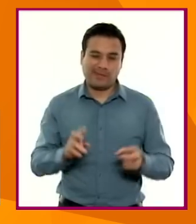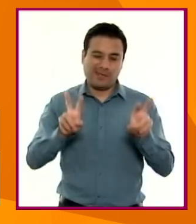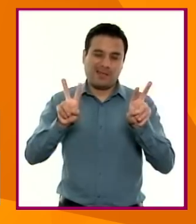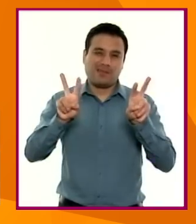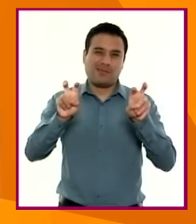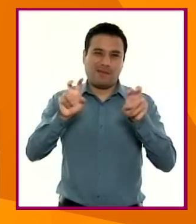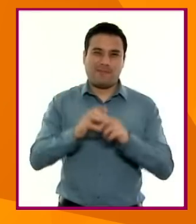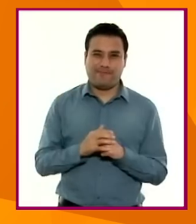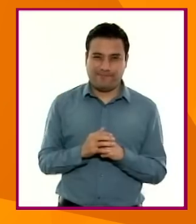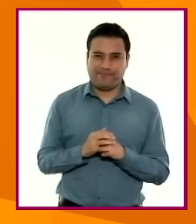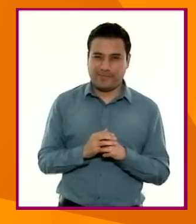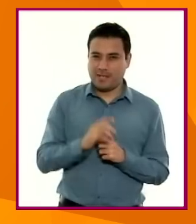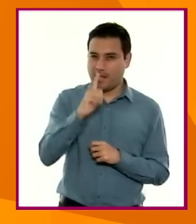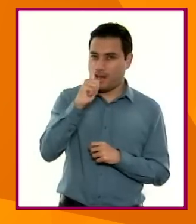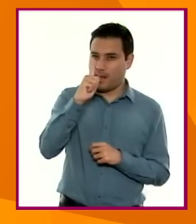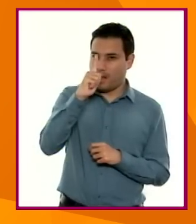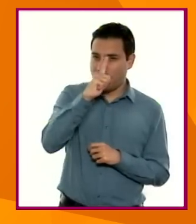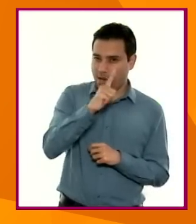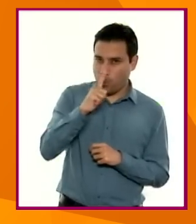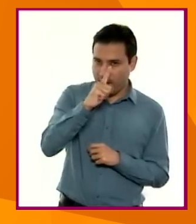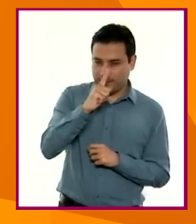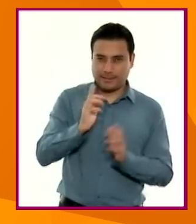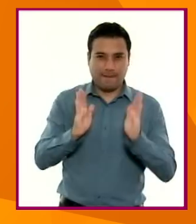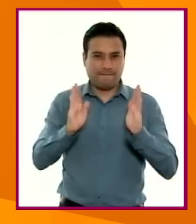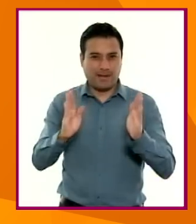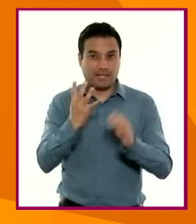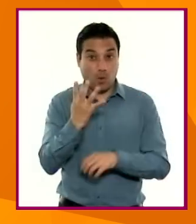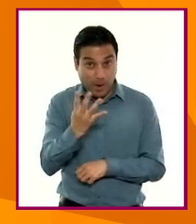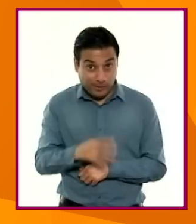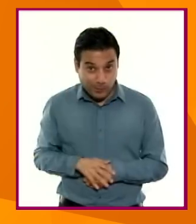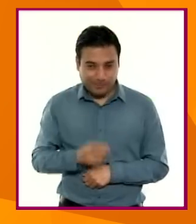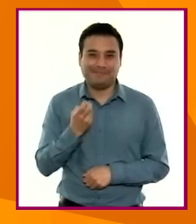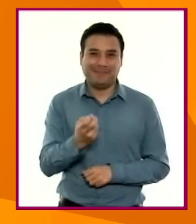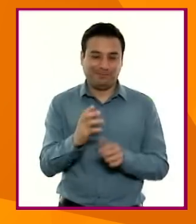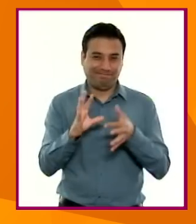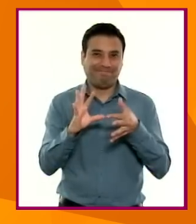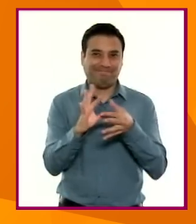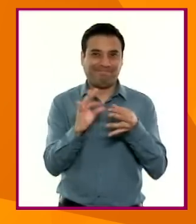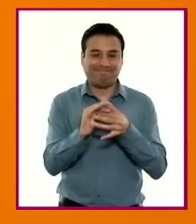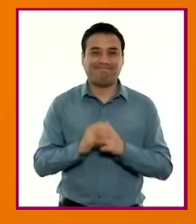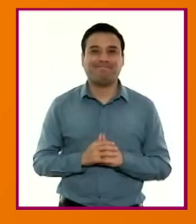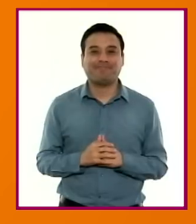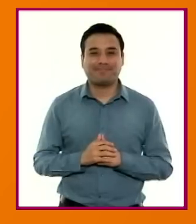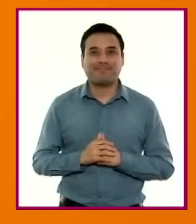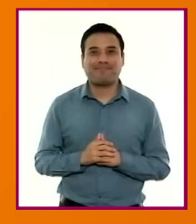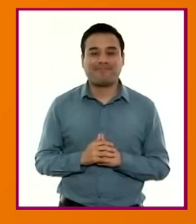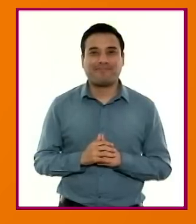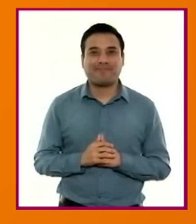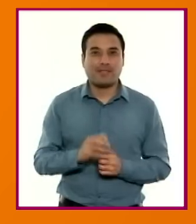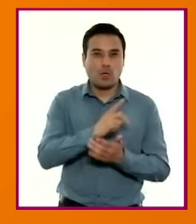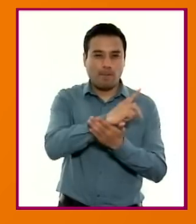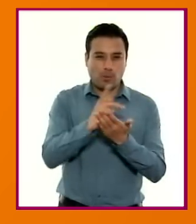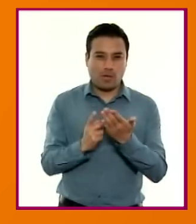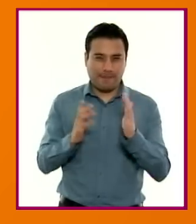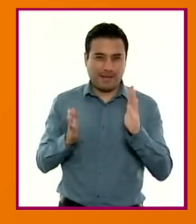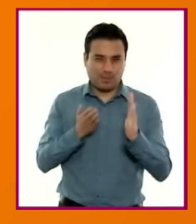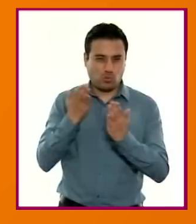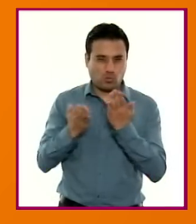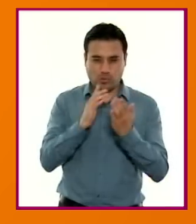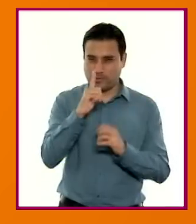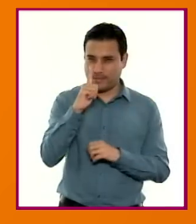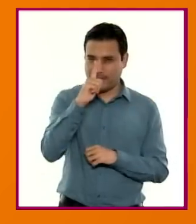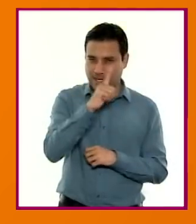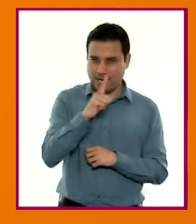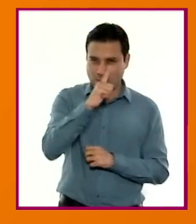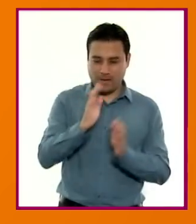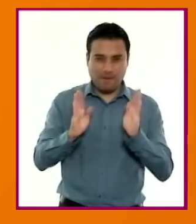campo formativo lenguajes en la fase 4. El programa de estudio de